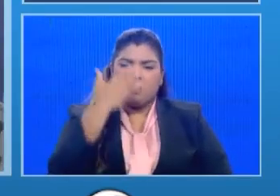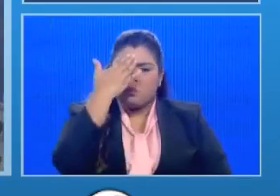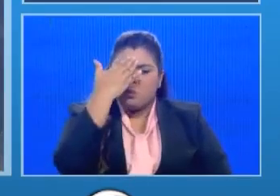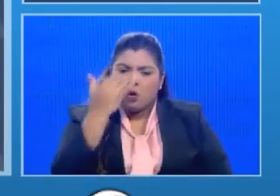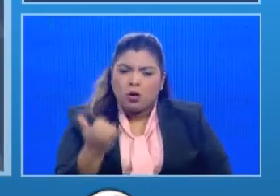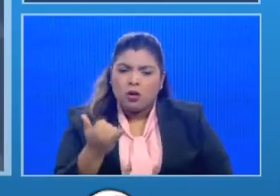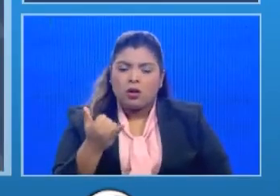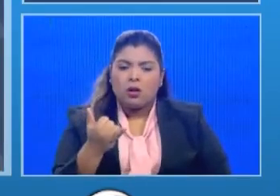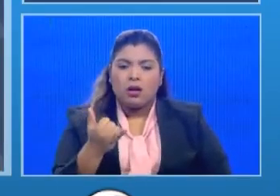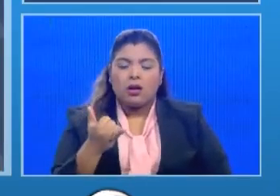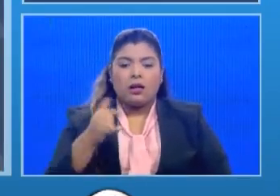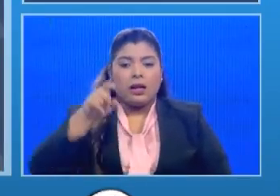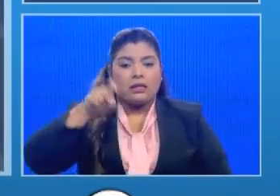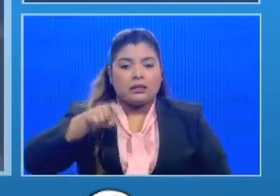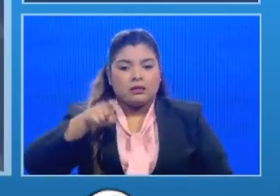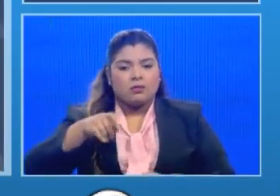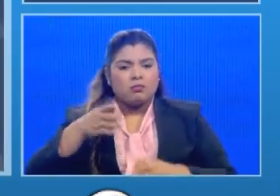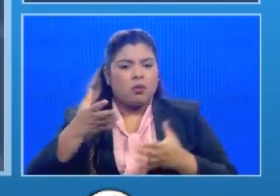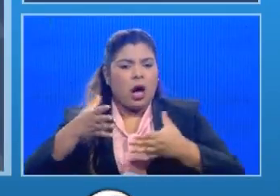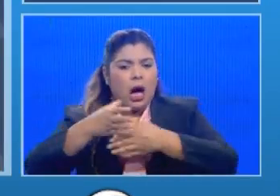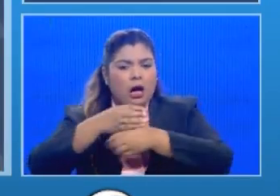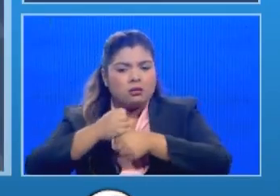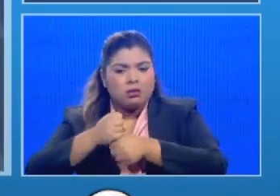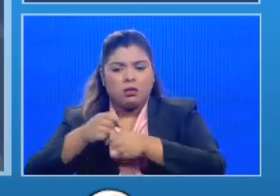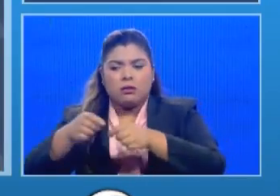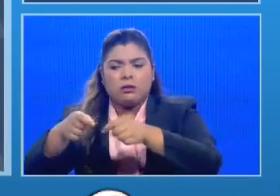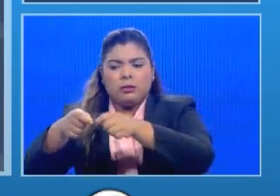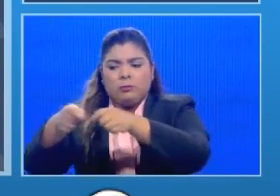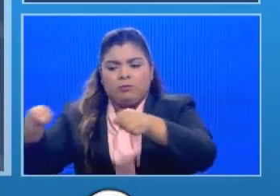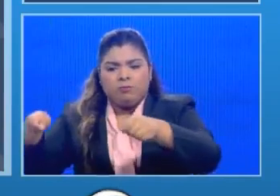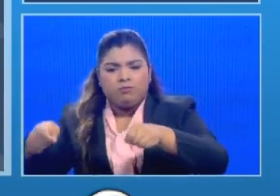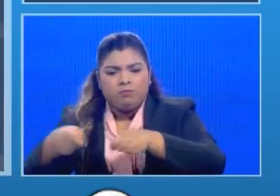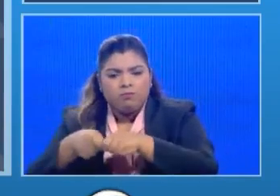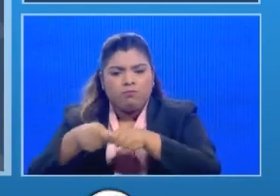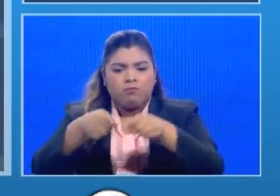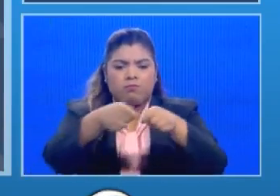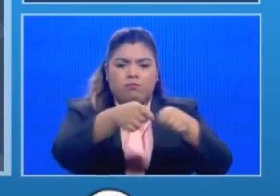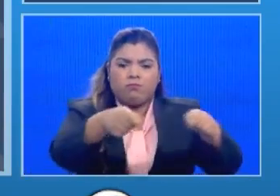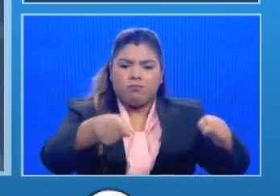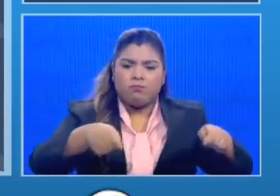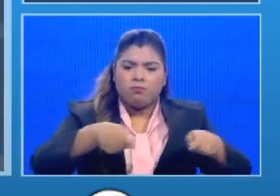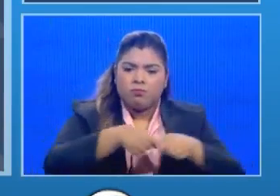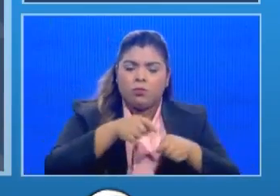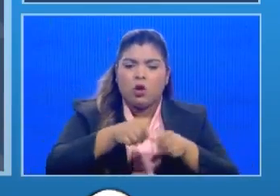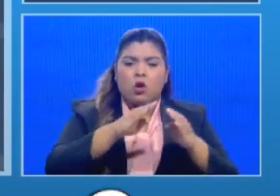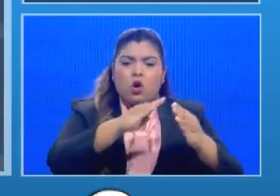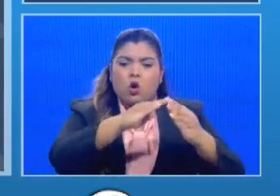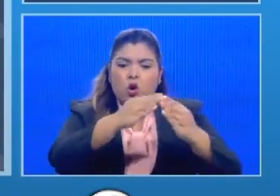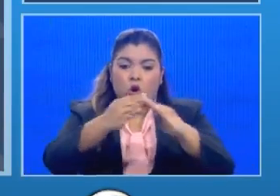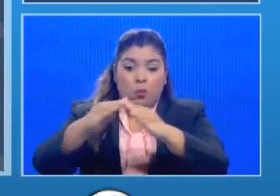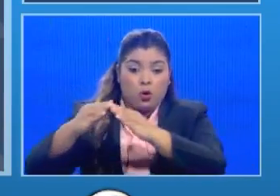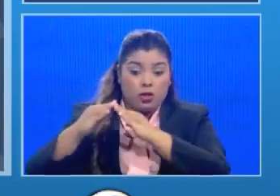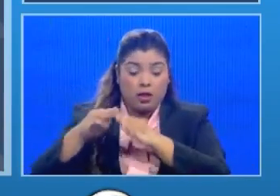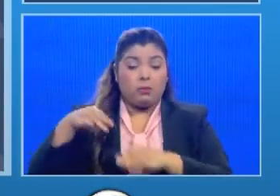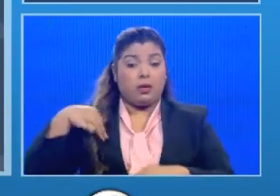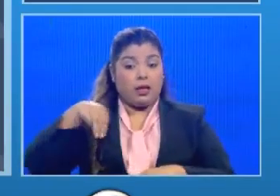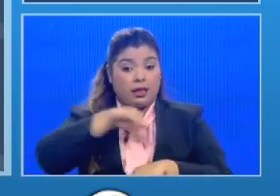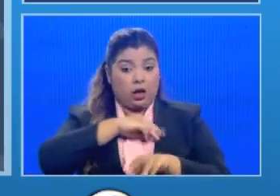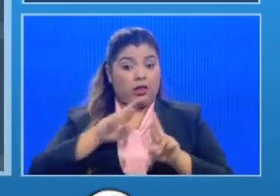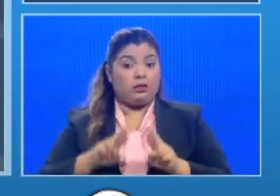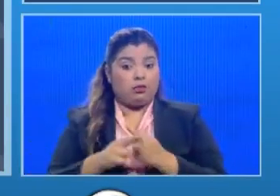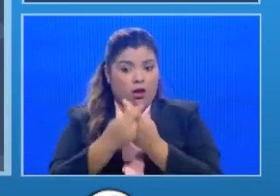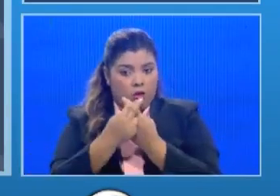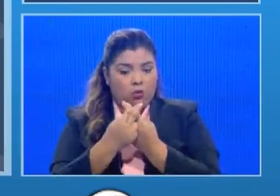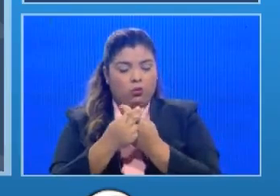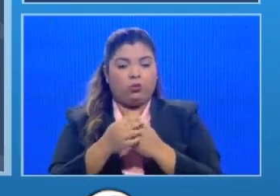qué no hacer cercos por corregimientos y así saber que corregimientos están siguiendo las órdenes del MinSA y cuando se realice el